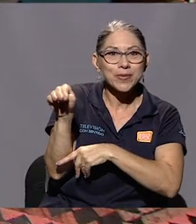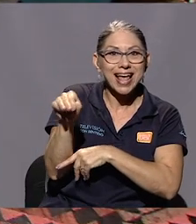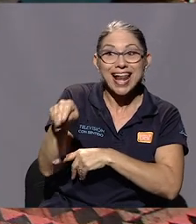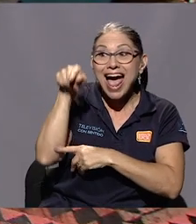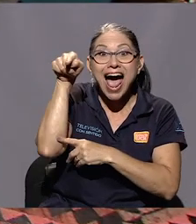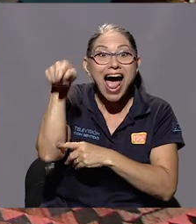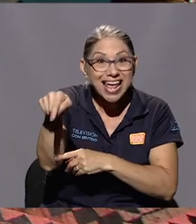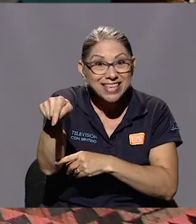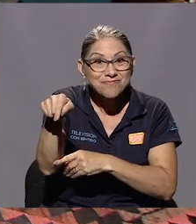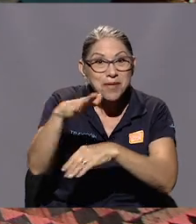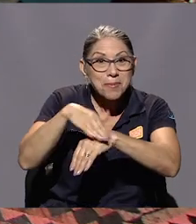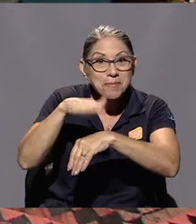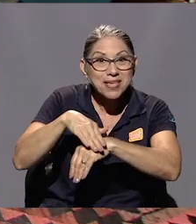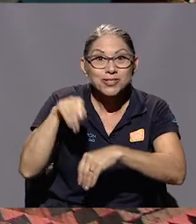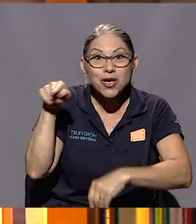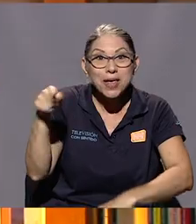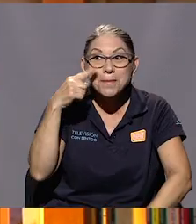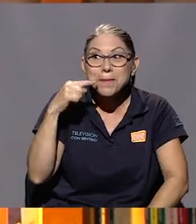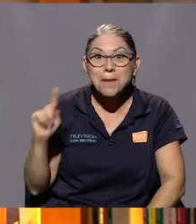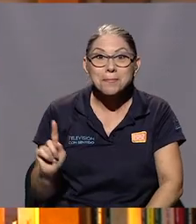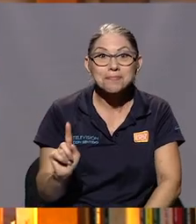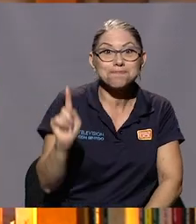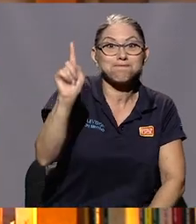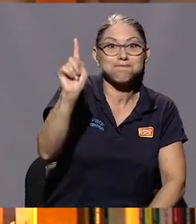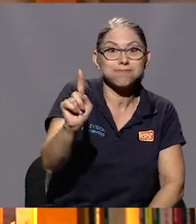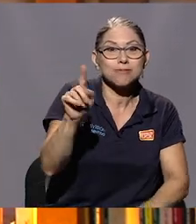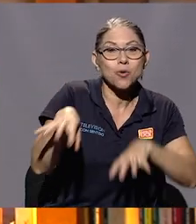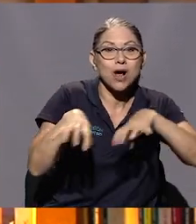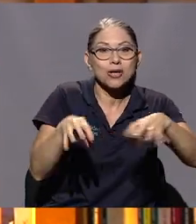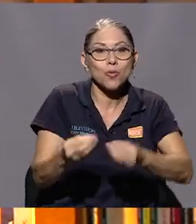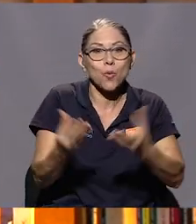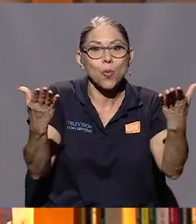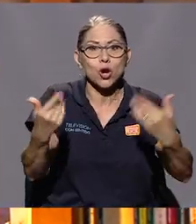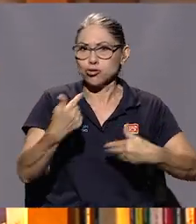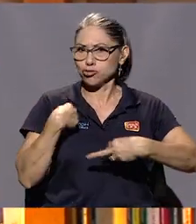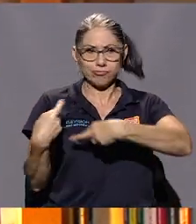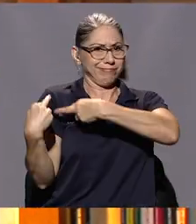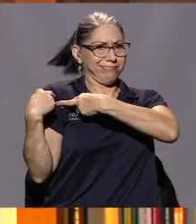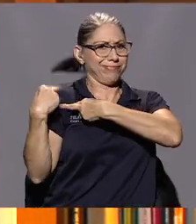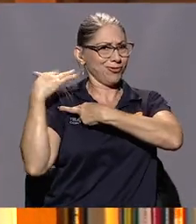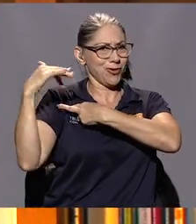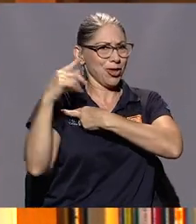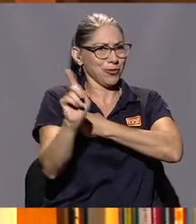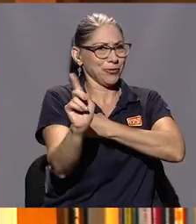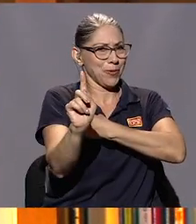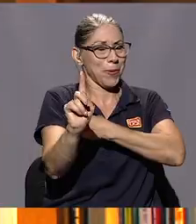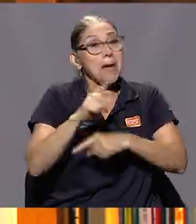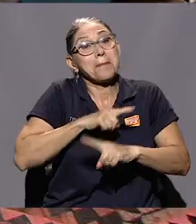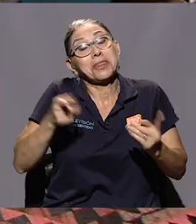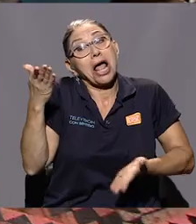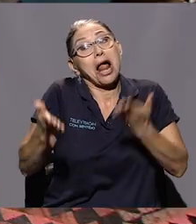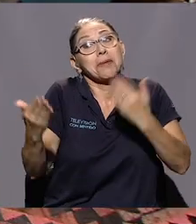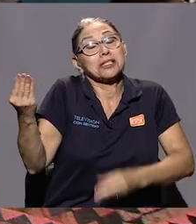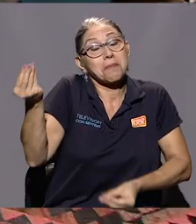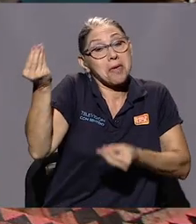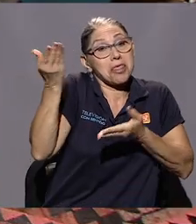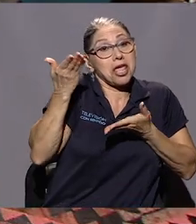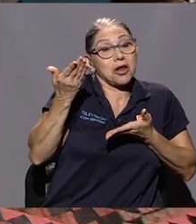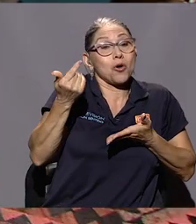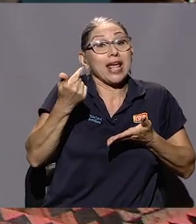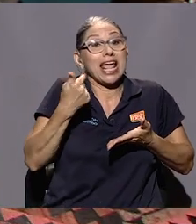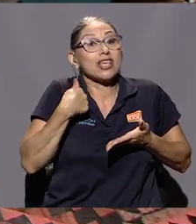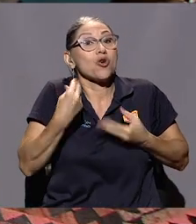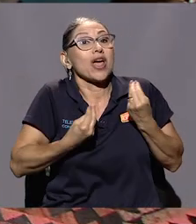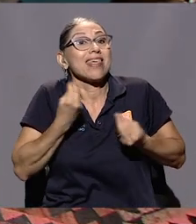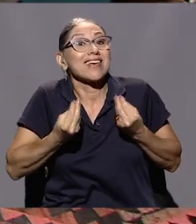acto público. Y yo no es que fuera encargada de sonido. Sino que posiblemente me dijeron que lo que tenía que